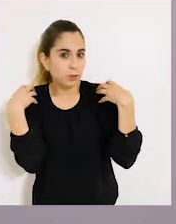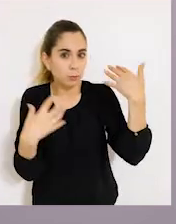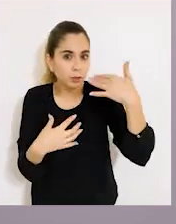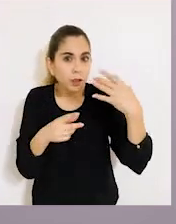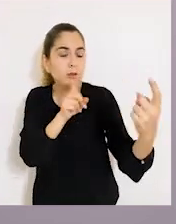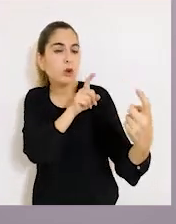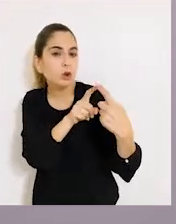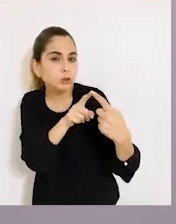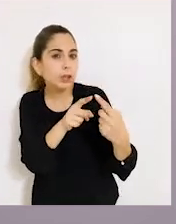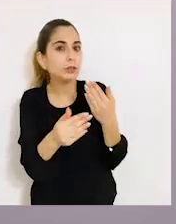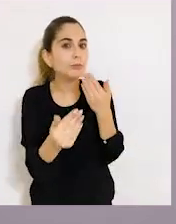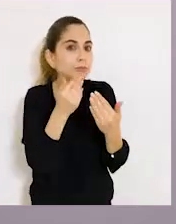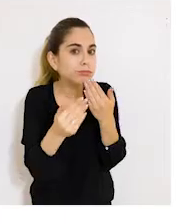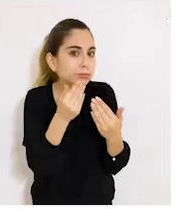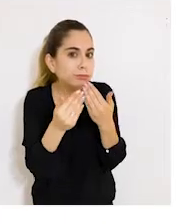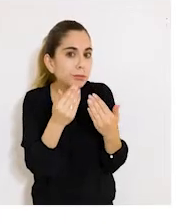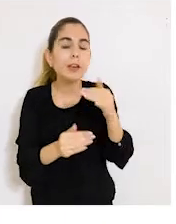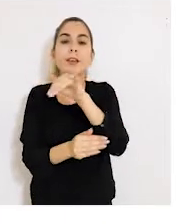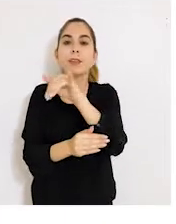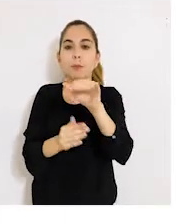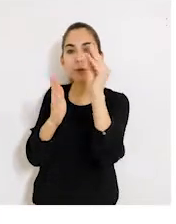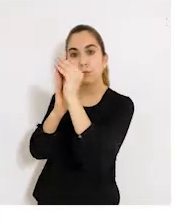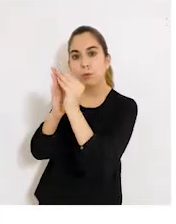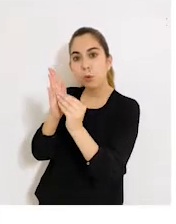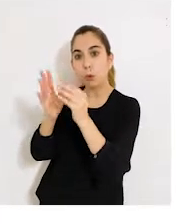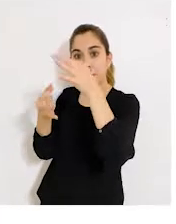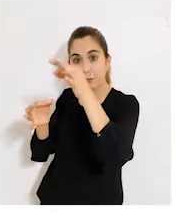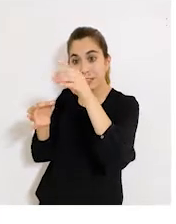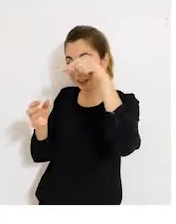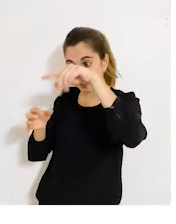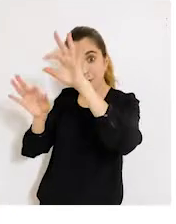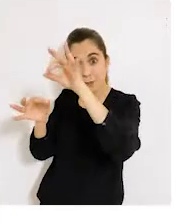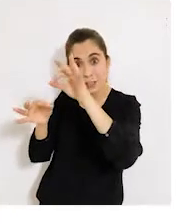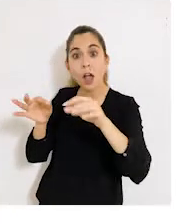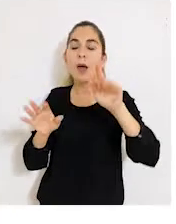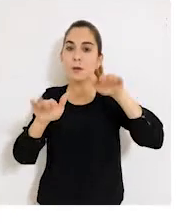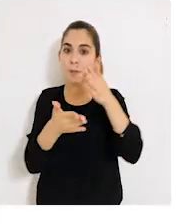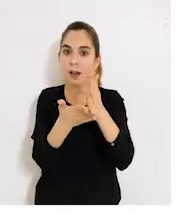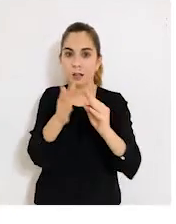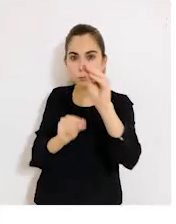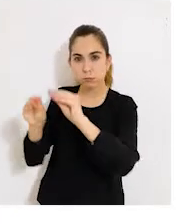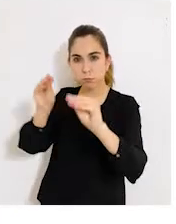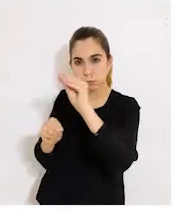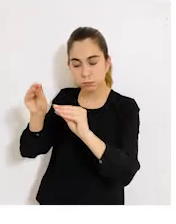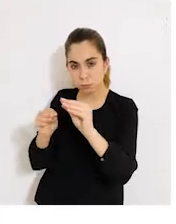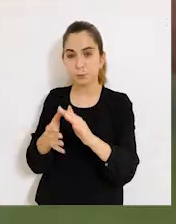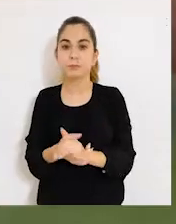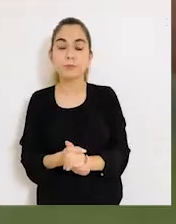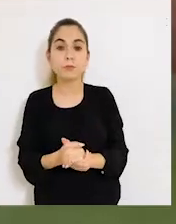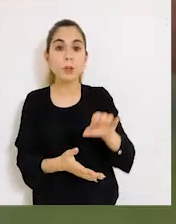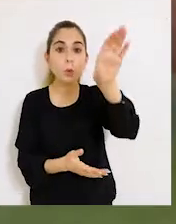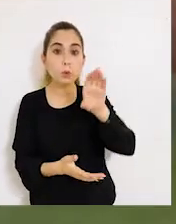contactarse con ellos, realizar entrevistas y completar una ficha que construimos en clase para hacer este catástrofe. Y en el caso